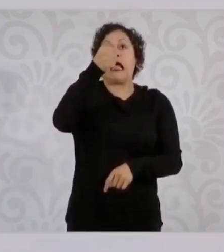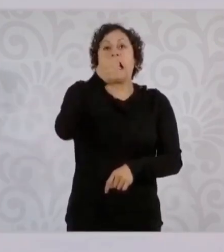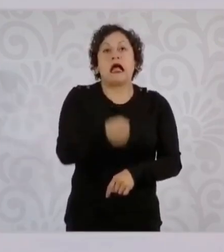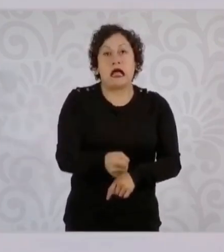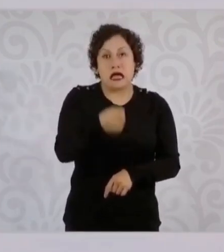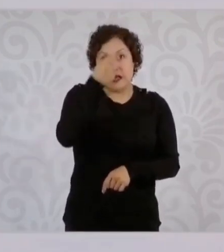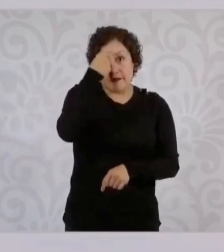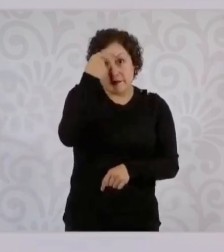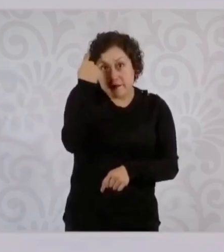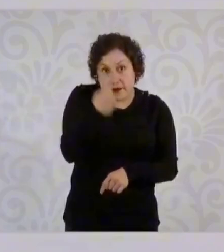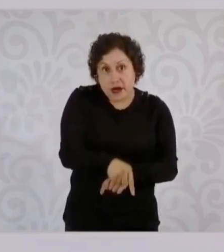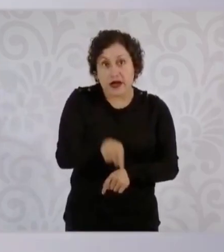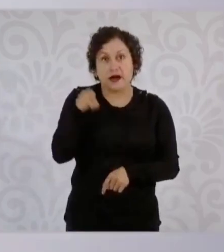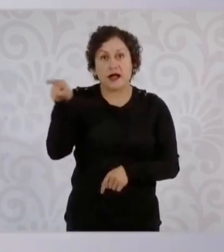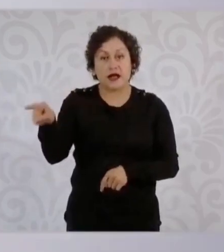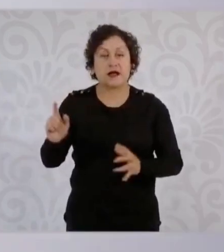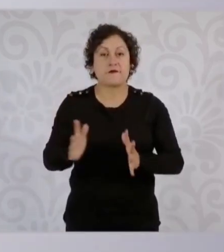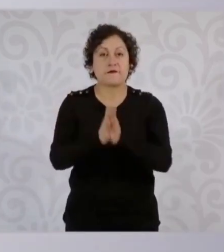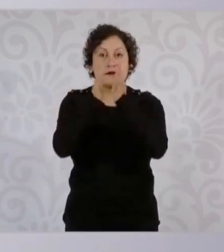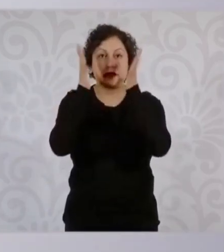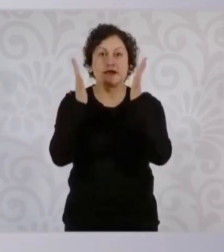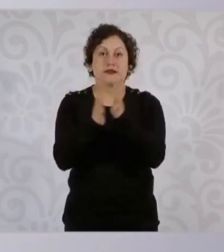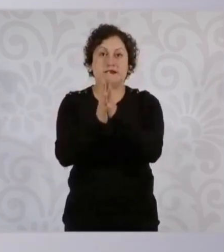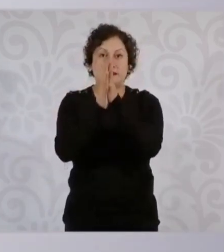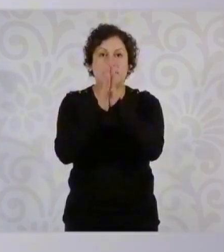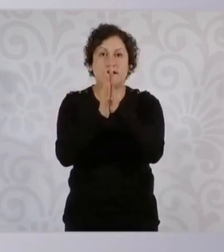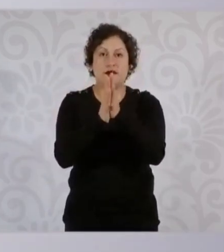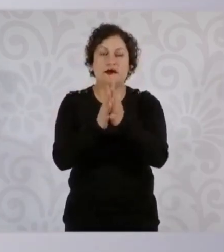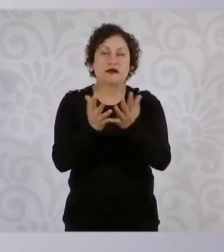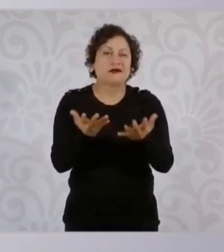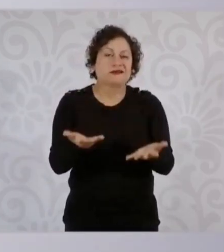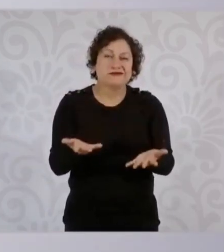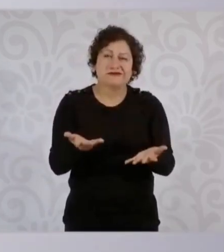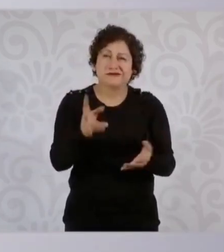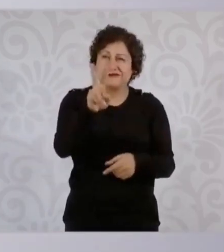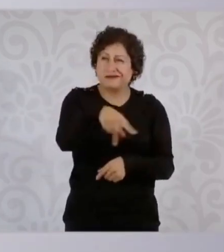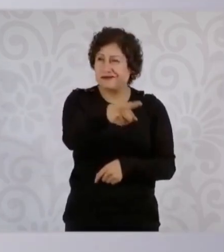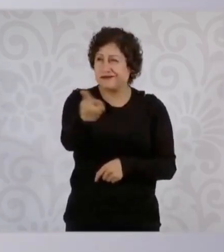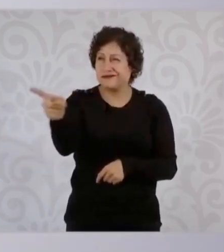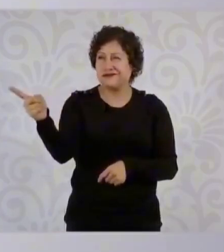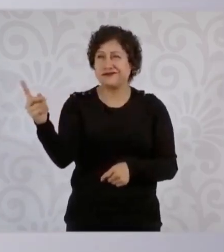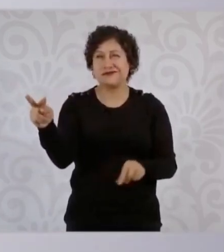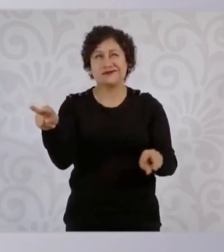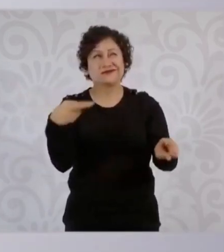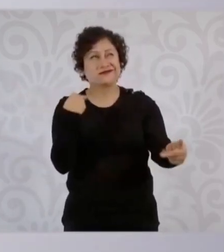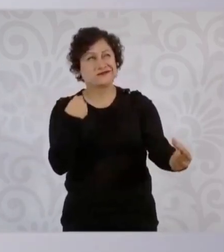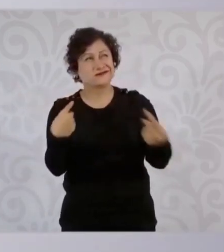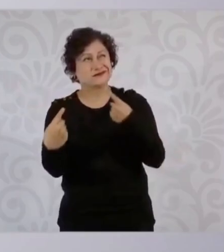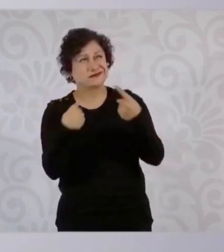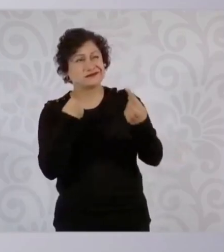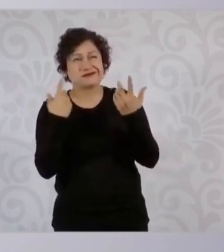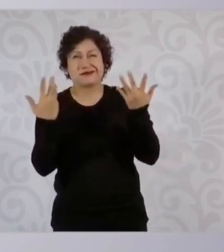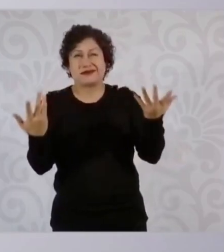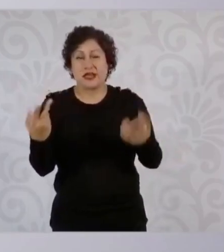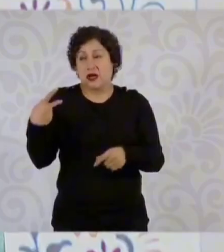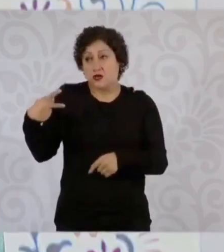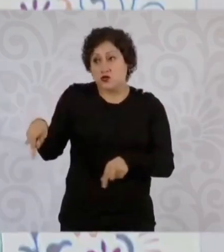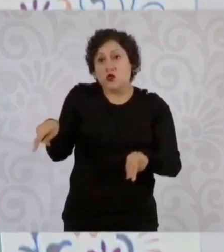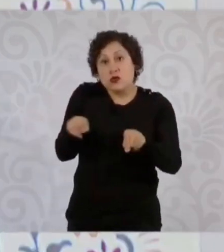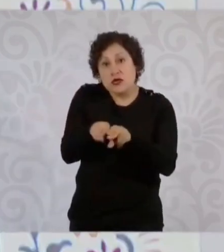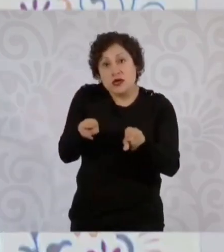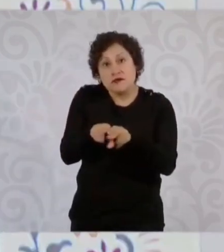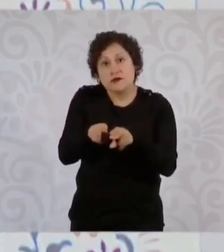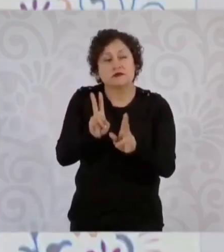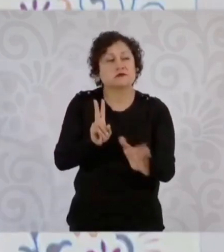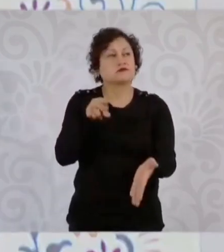nietos a aclarar el tema. Entonces, Ifigenia estaba delicada de salud,